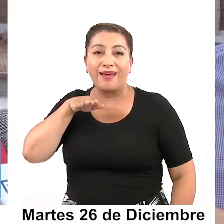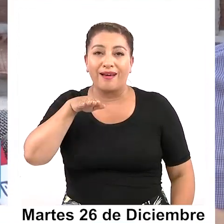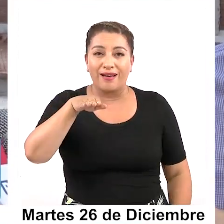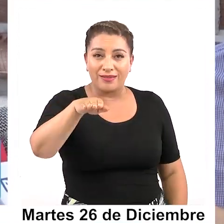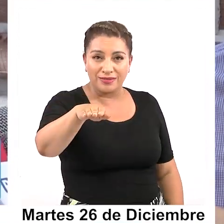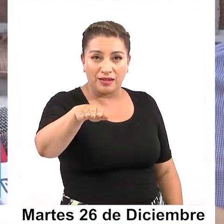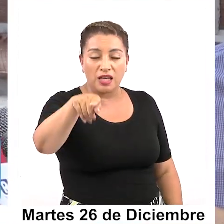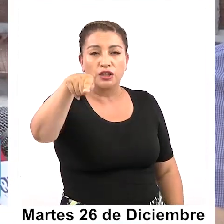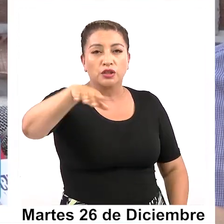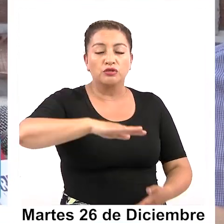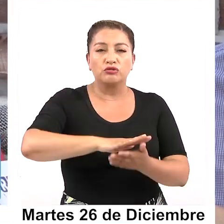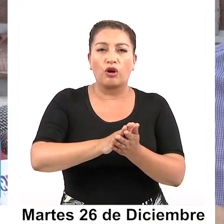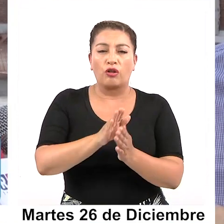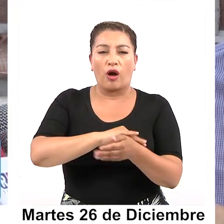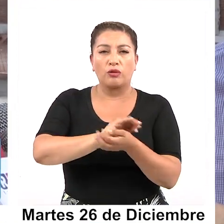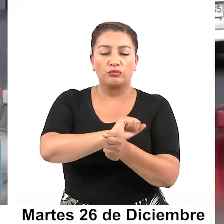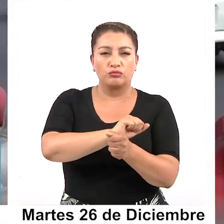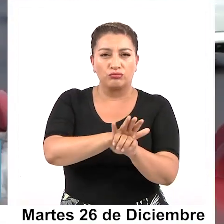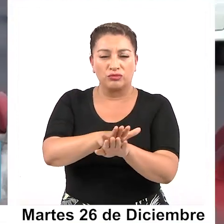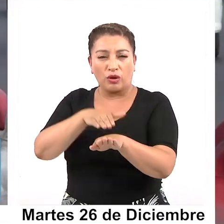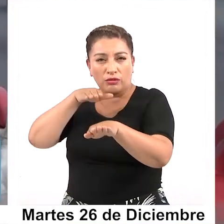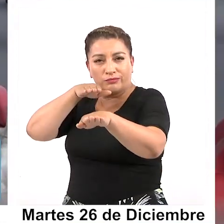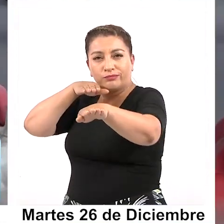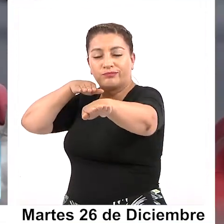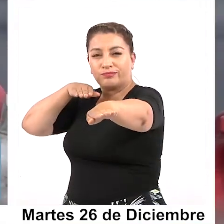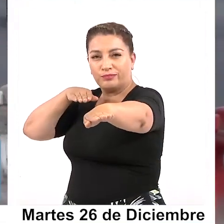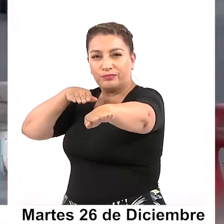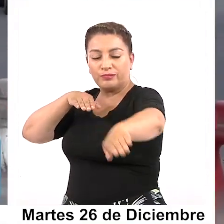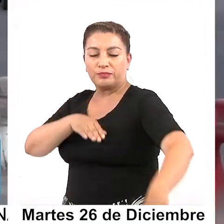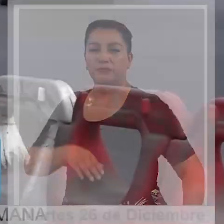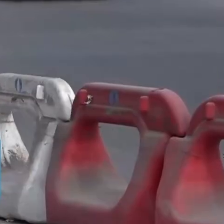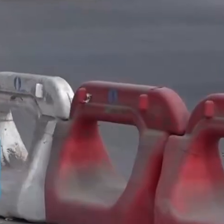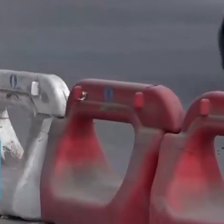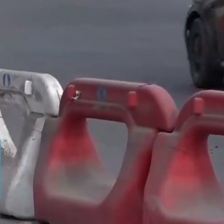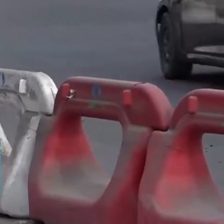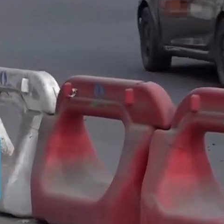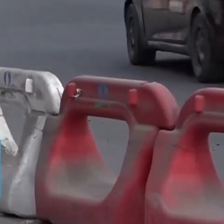y va a estar todo el flujo vehicular por Salitrera Victoria hacia el cerro.